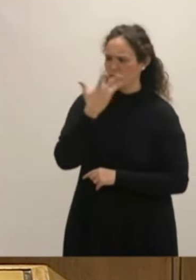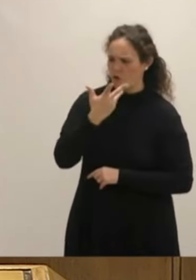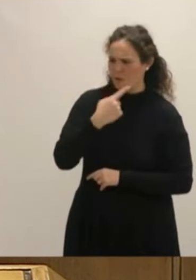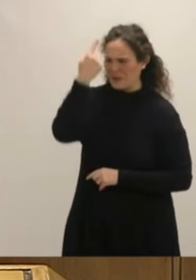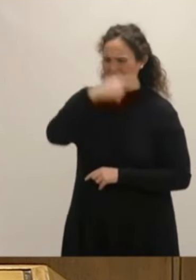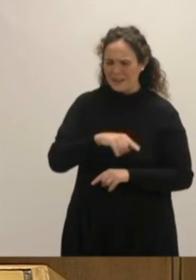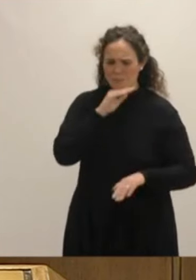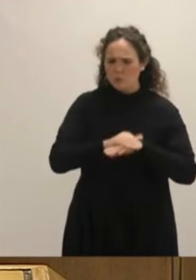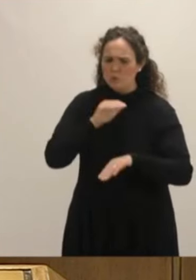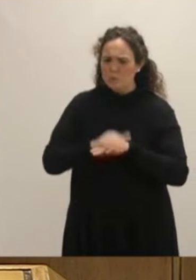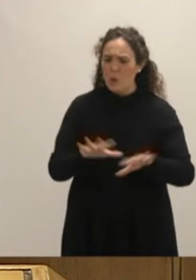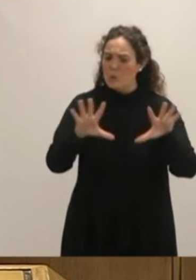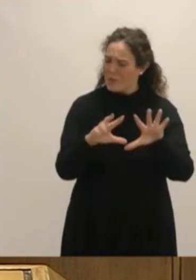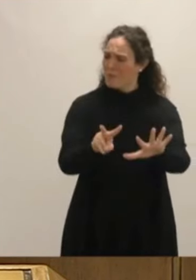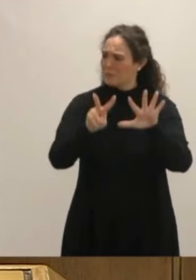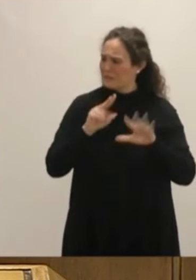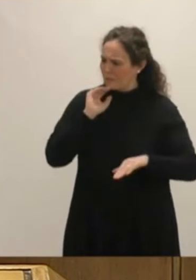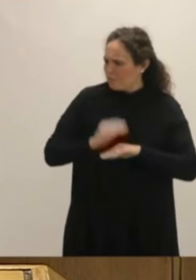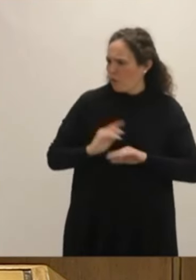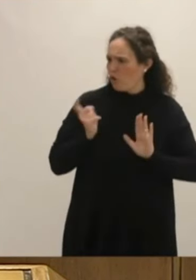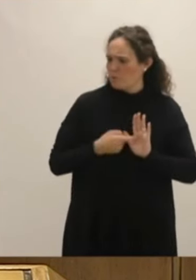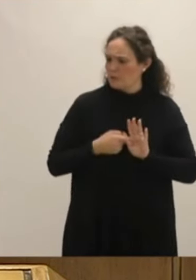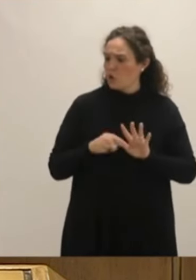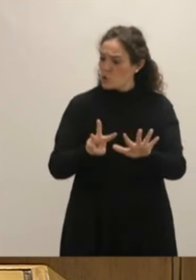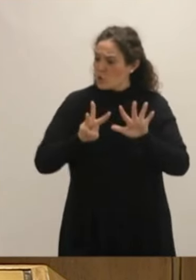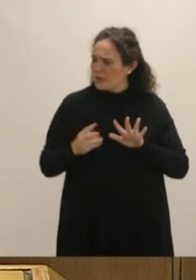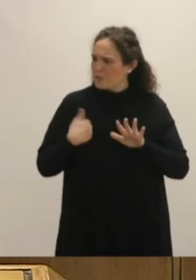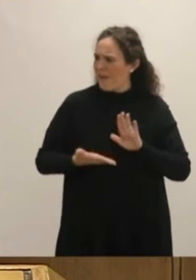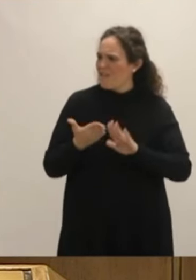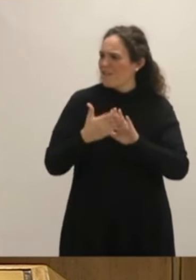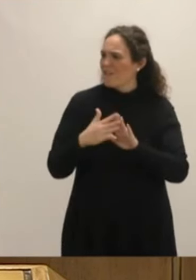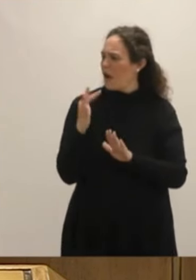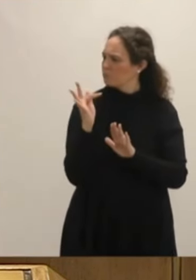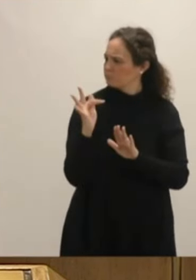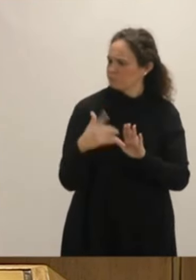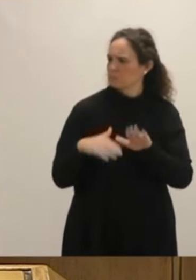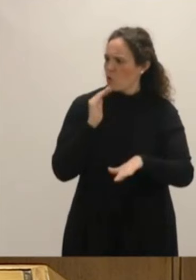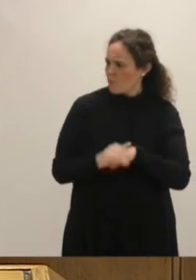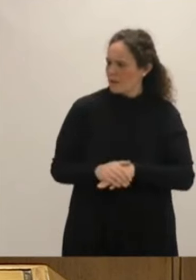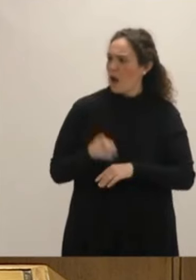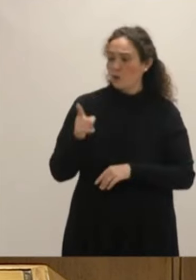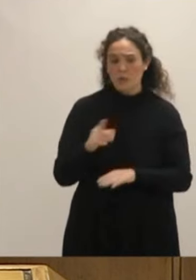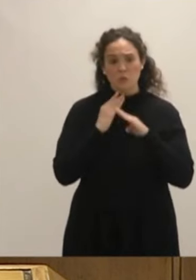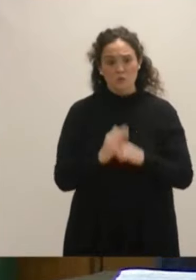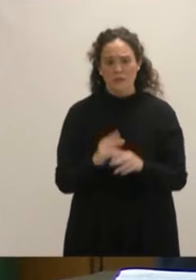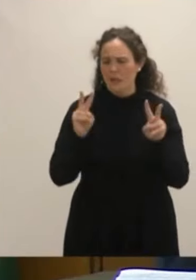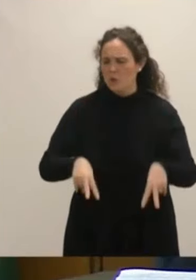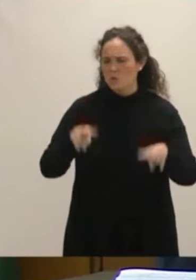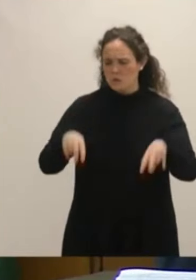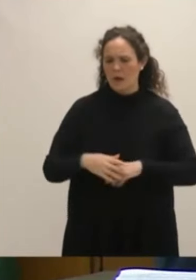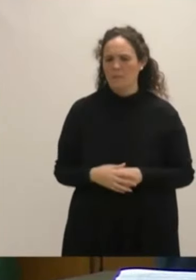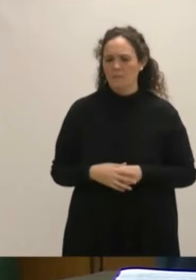cumplido 7 de forma plena y un octavo presenta una tendencia positiva. A usted nada le parece suficiente.